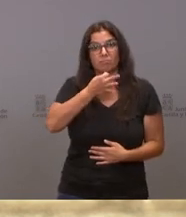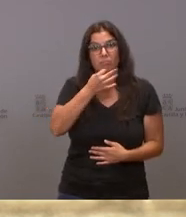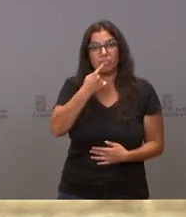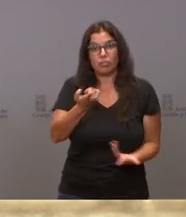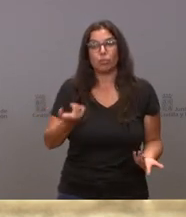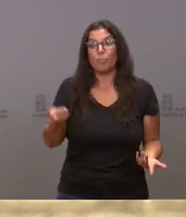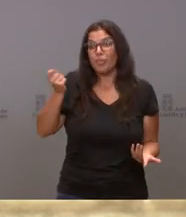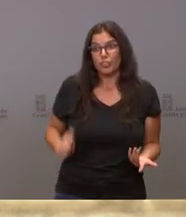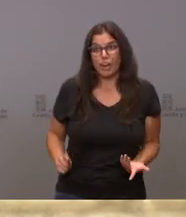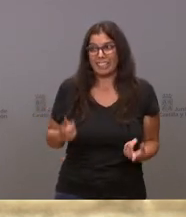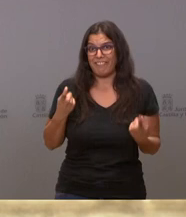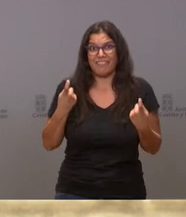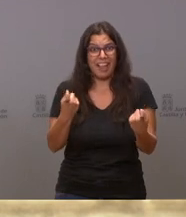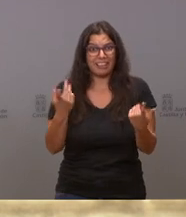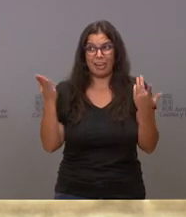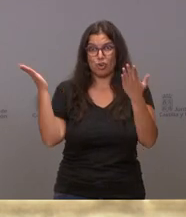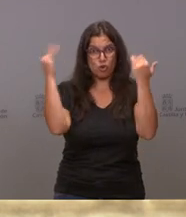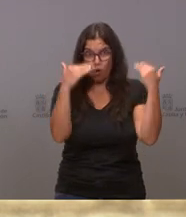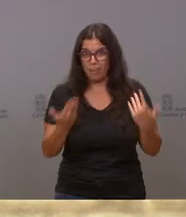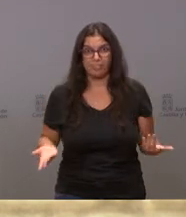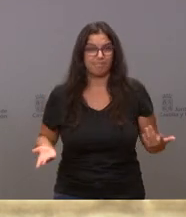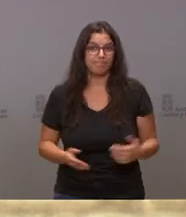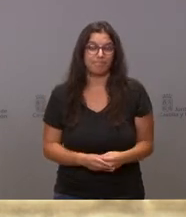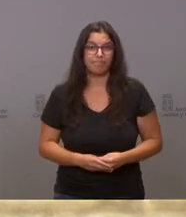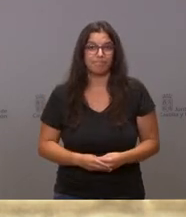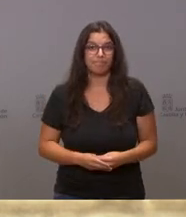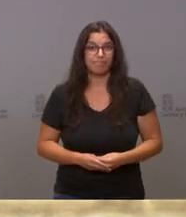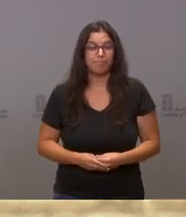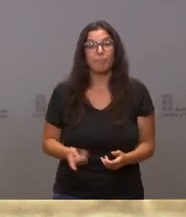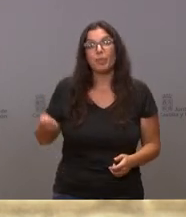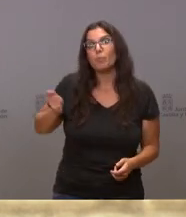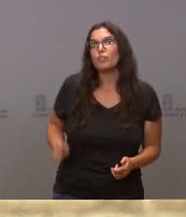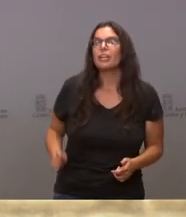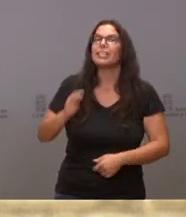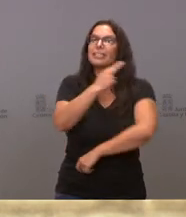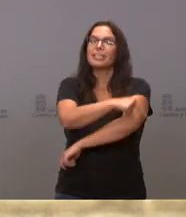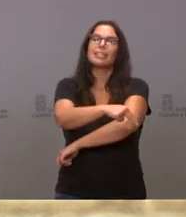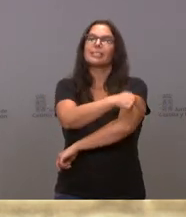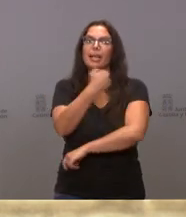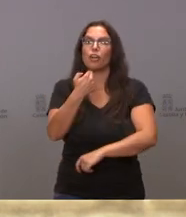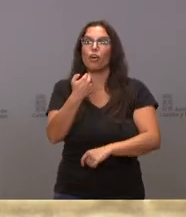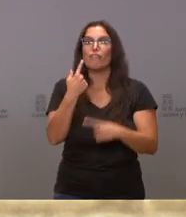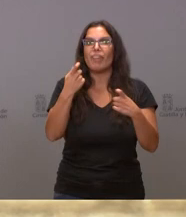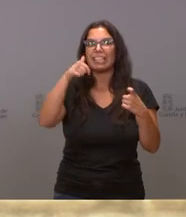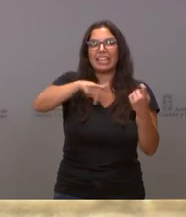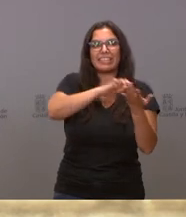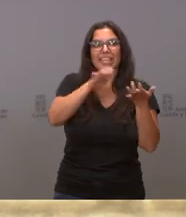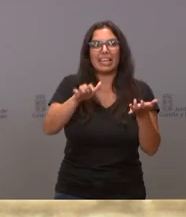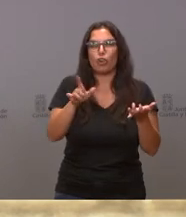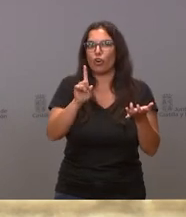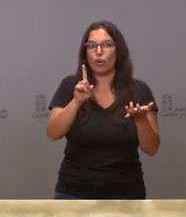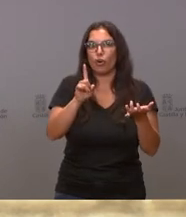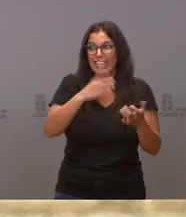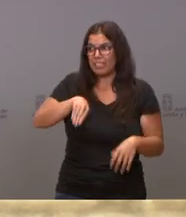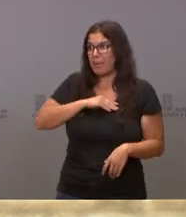la falta de profesionales sanitarios. Pero la falta de profesionales sanitarios no en Castilla y León, sino en España.